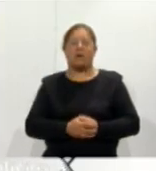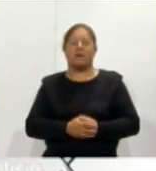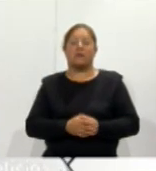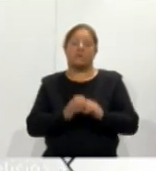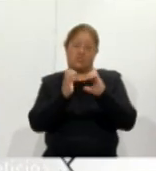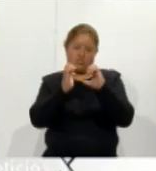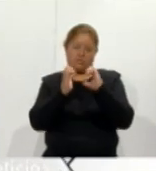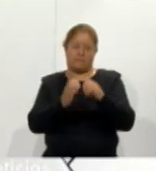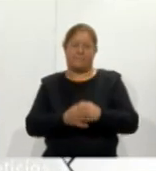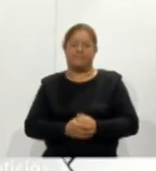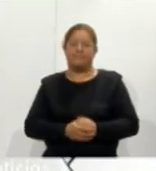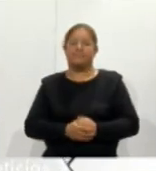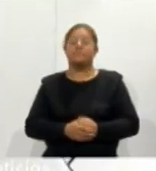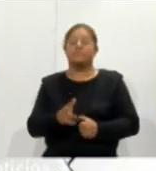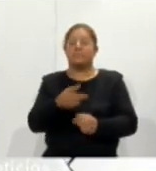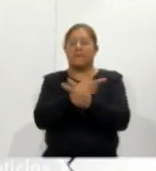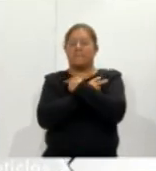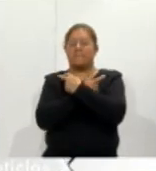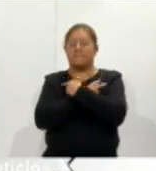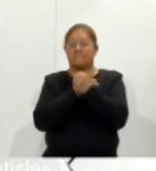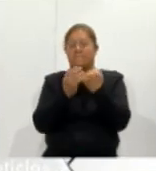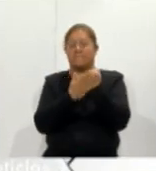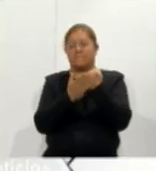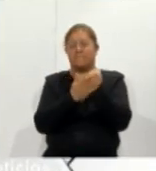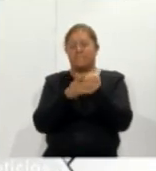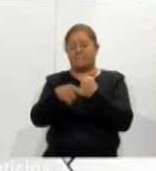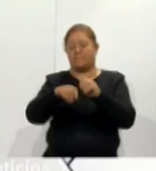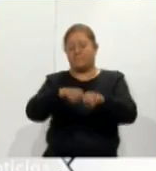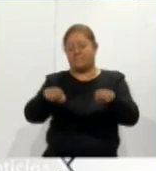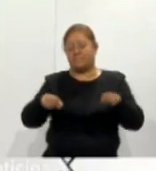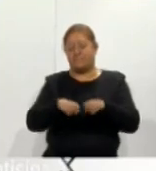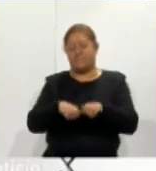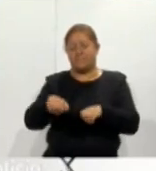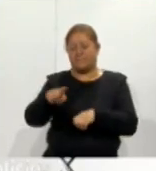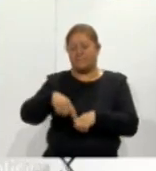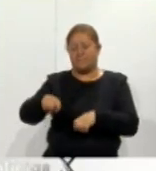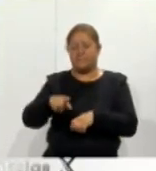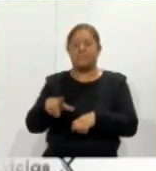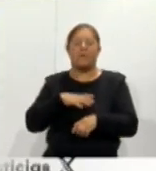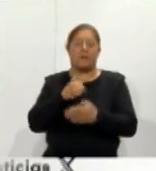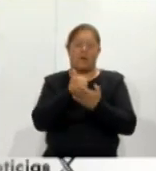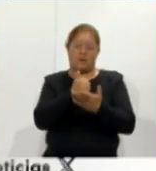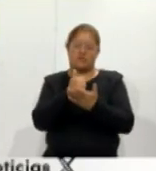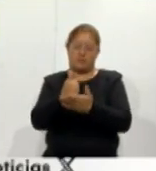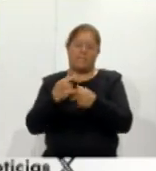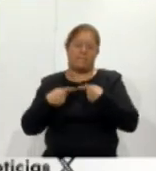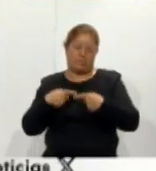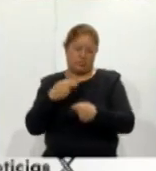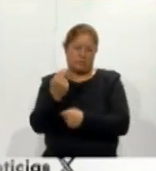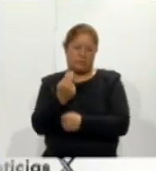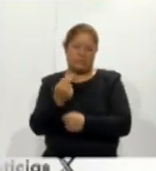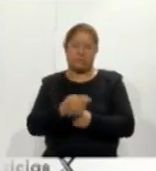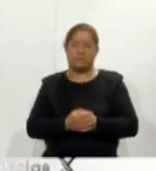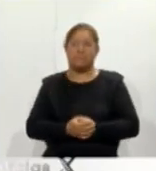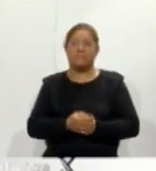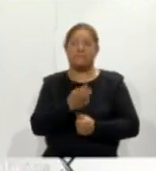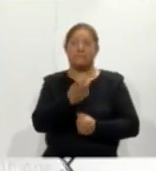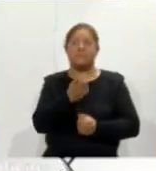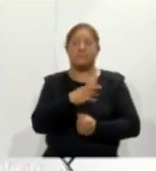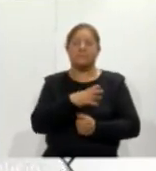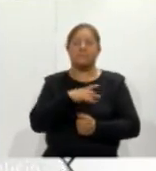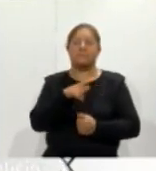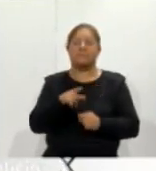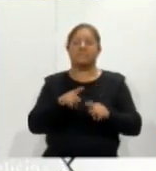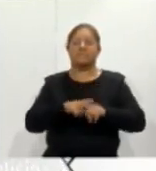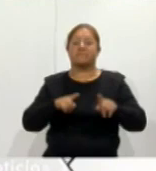Durante el periodo vacacional, los equipos de la corporación brindarán auxilio a la población que lo requiera. Para ello, habilitarán